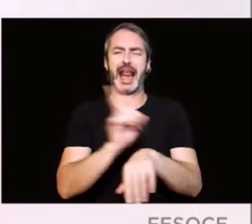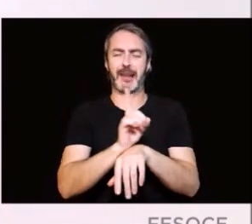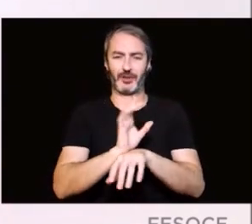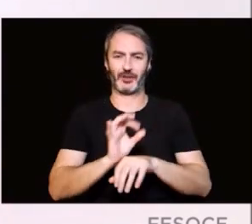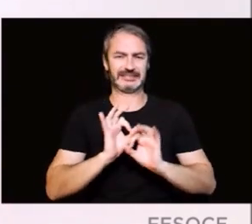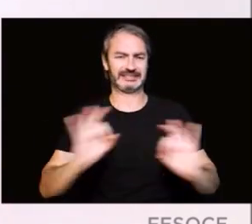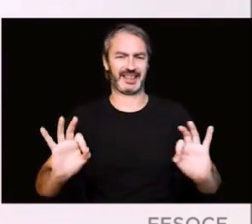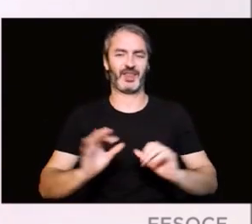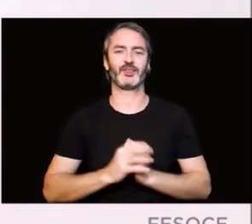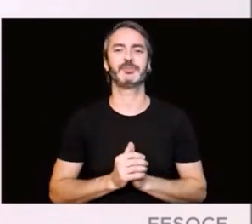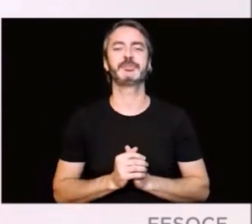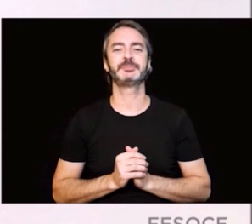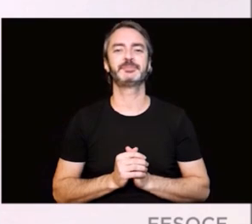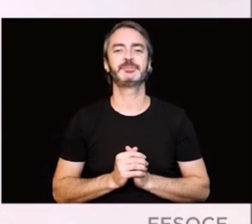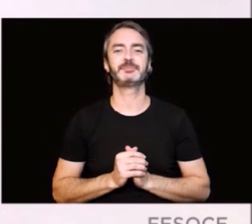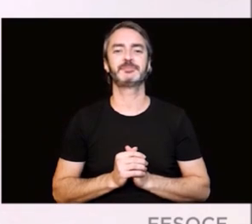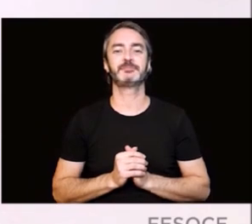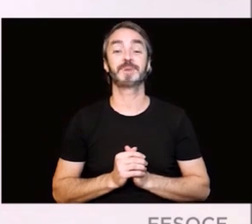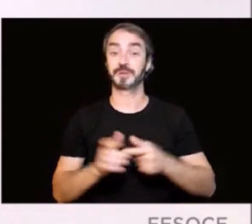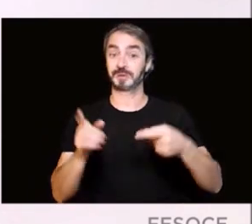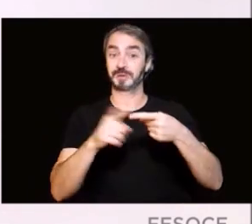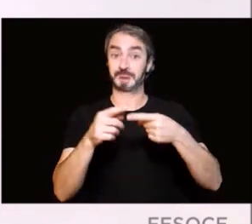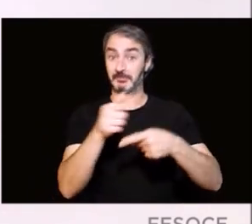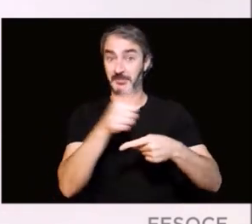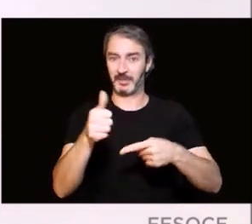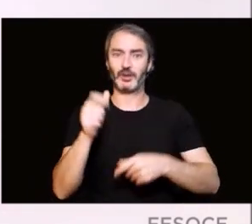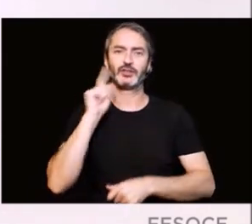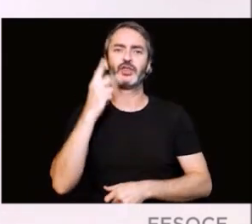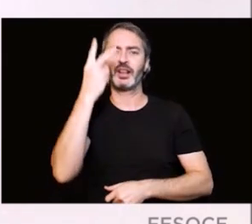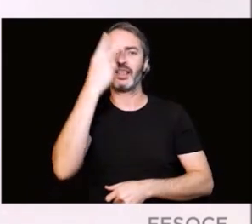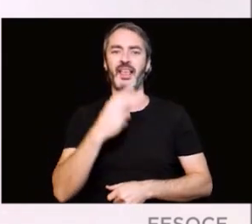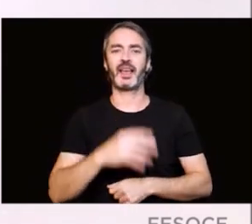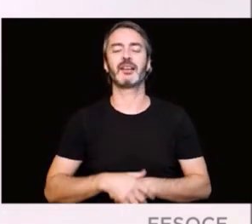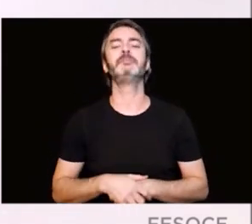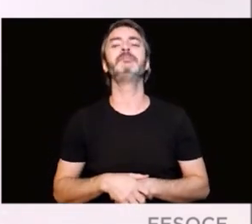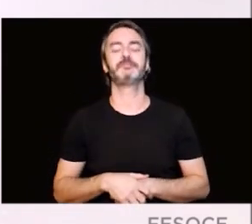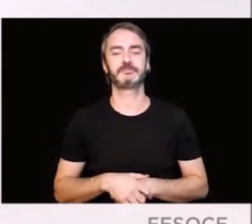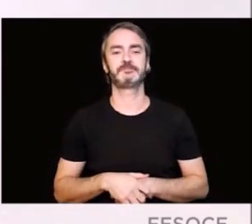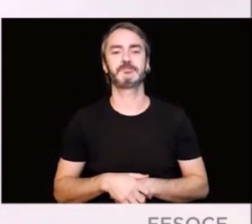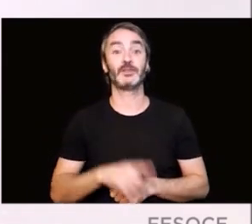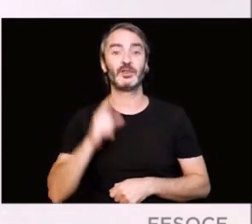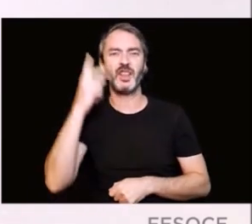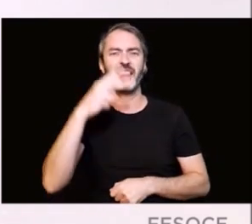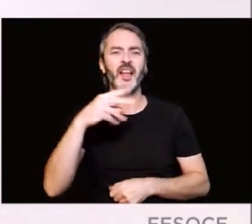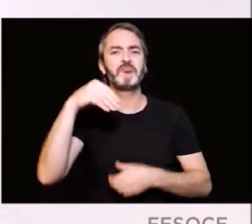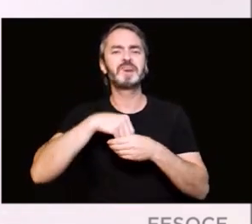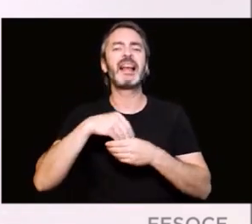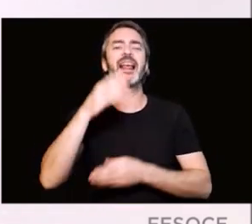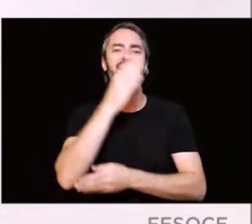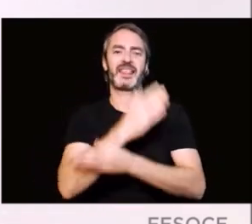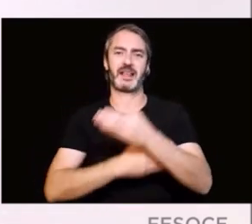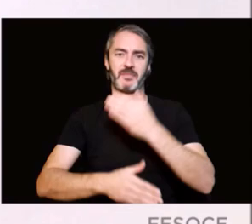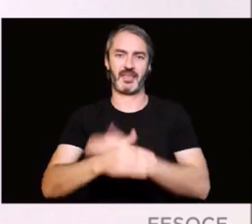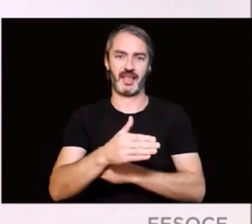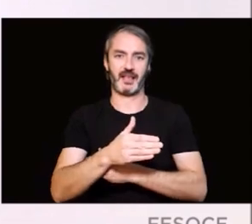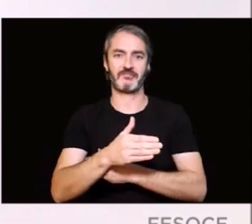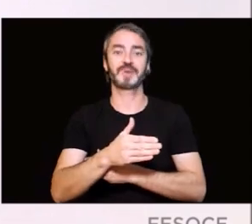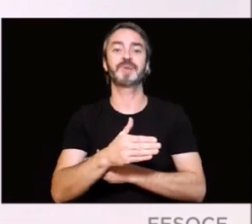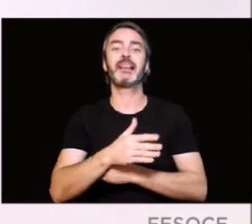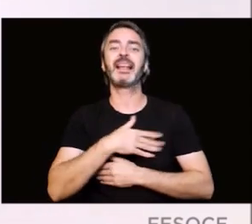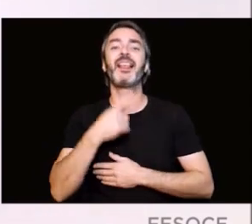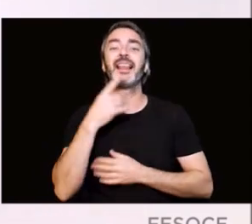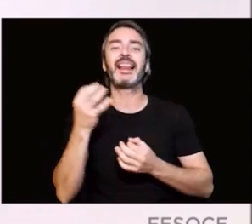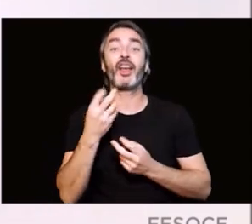rápido y sencillo. en primer lugar, ¿qué decía la sordoceguera? La sordoceguera es una discapacidad que consiste en la